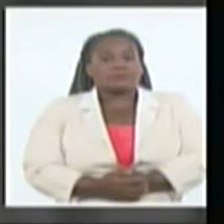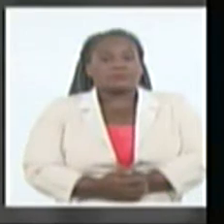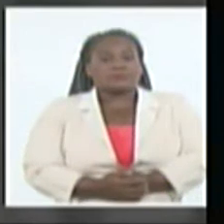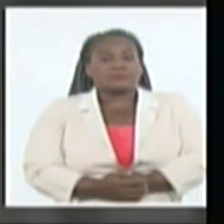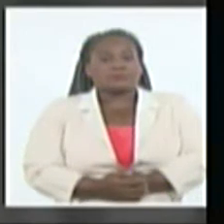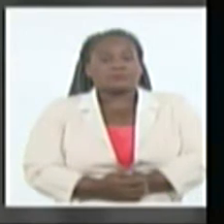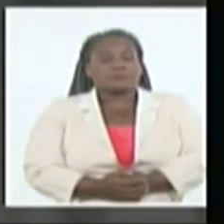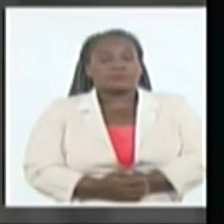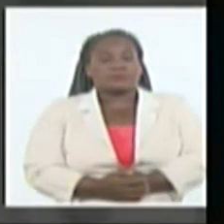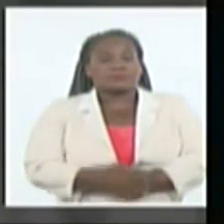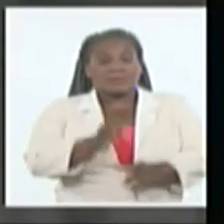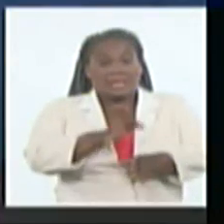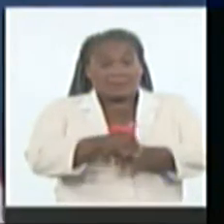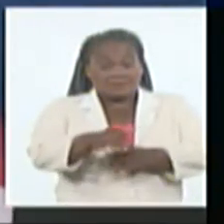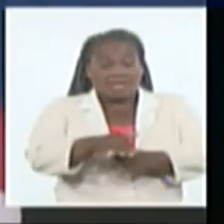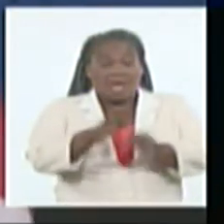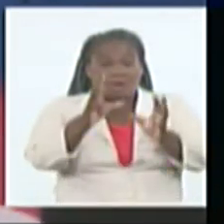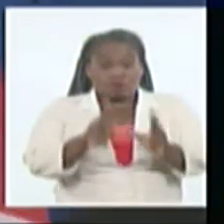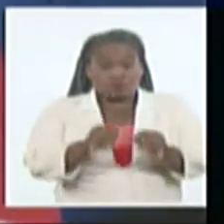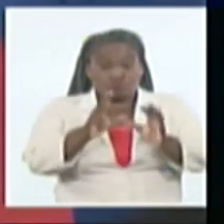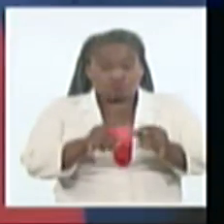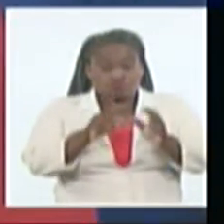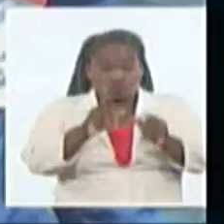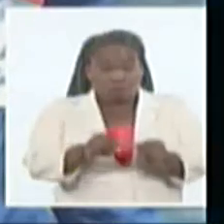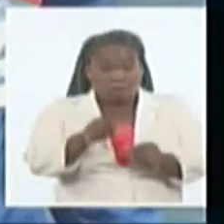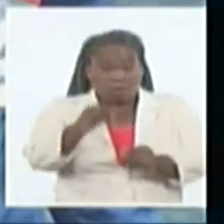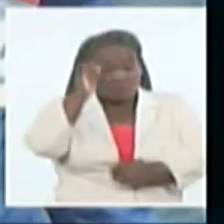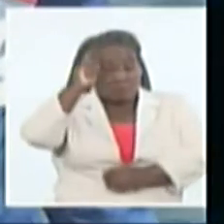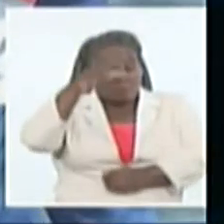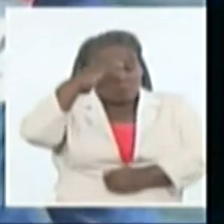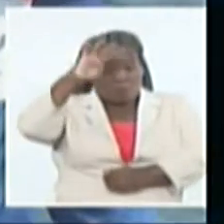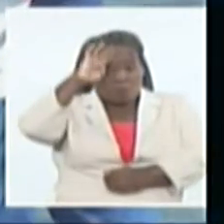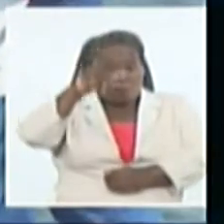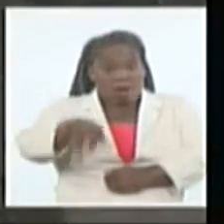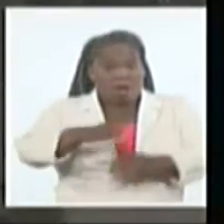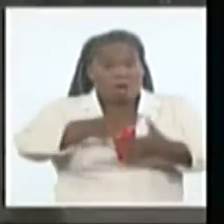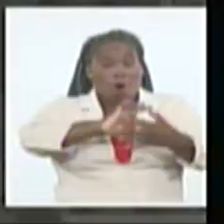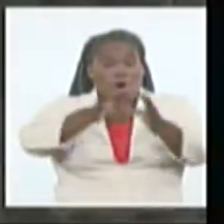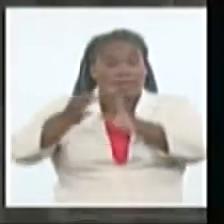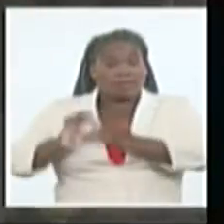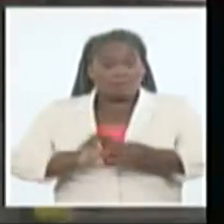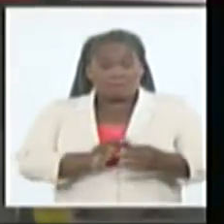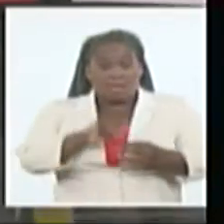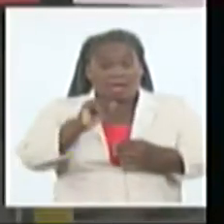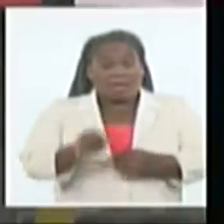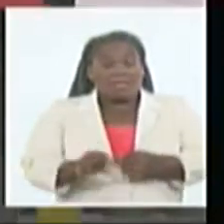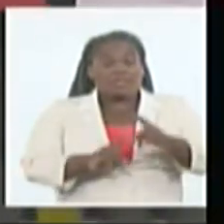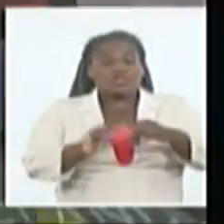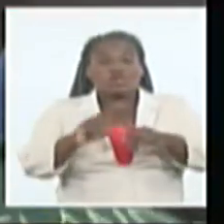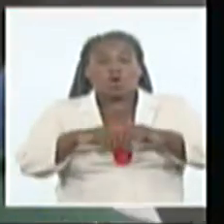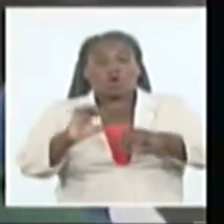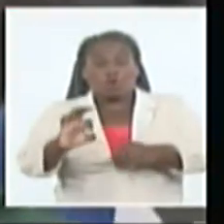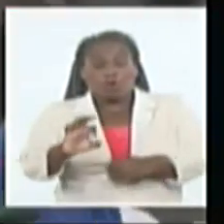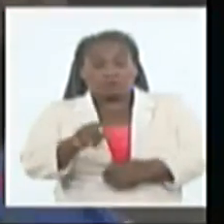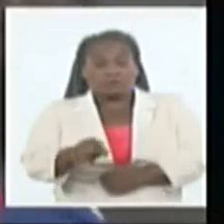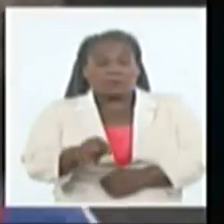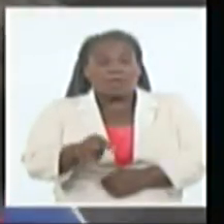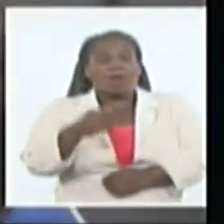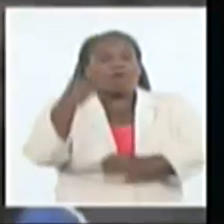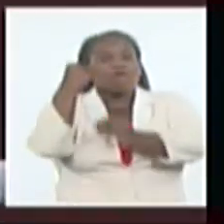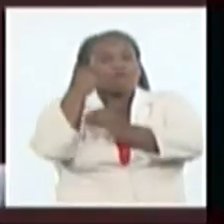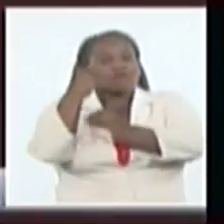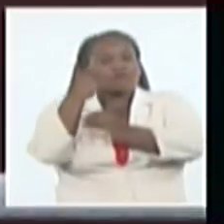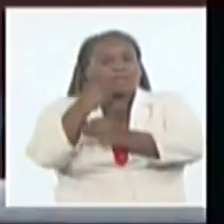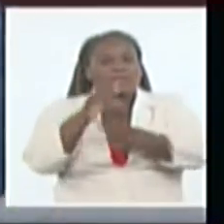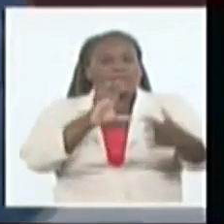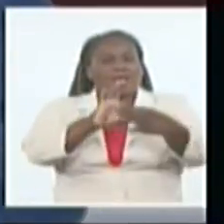A partir de los resultados y experiencias de Cuba en las Olimpiadas y Paralimpiadas Tokio 2020, se fortalece el sistema de gestión